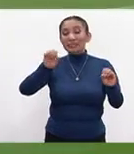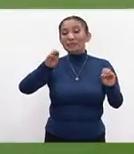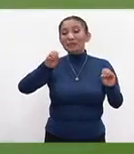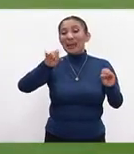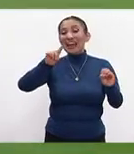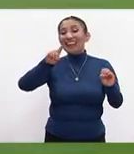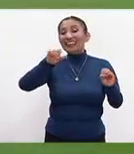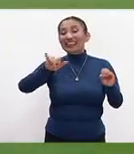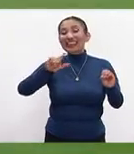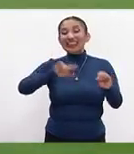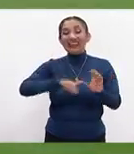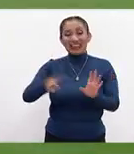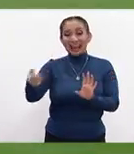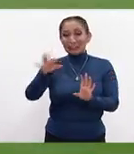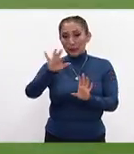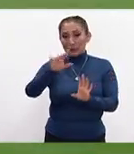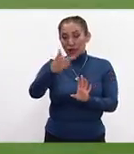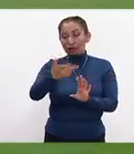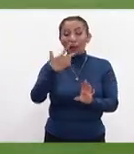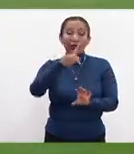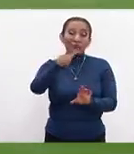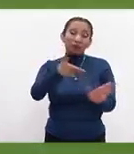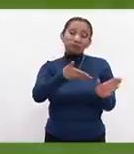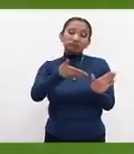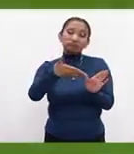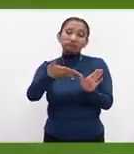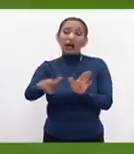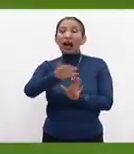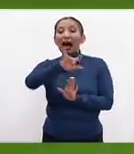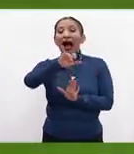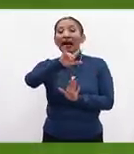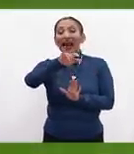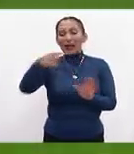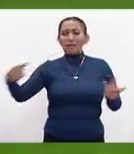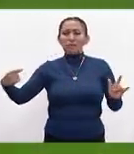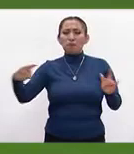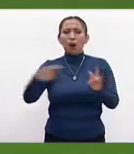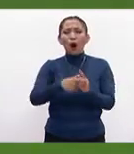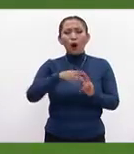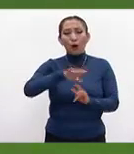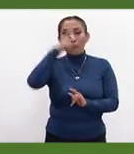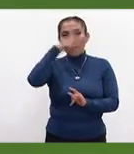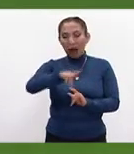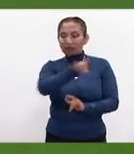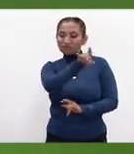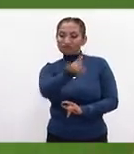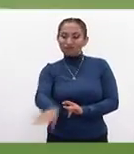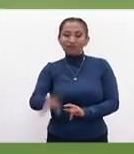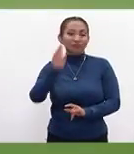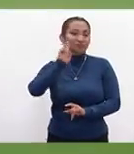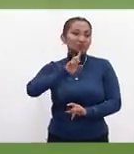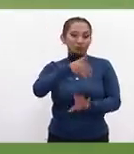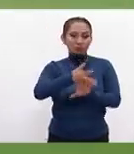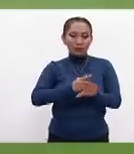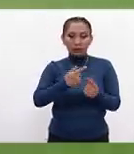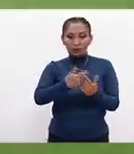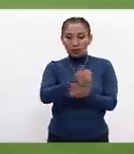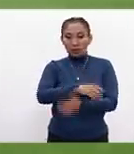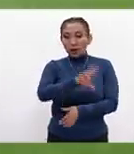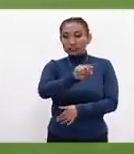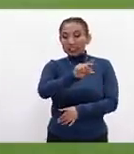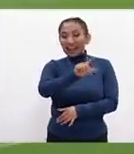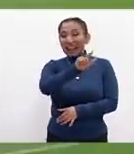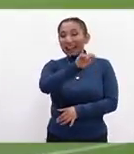Salazar al 58. 10 minutos más tarde Jaqueline García le pega de esta manera para vencer a la arquera de Cruz Azul. Al 80